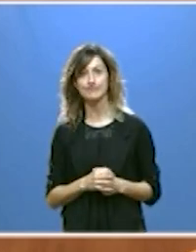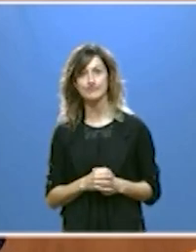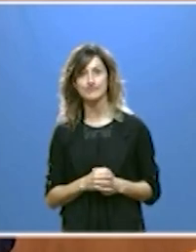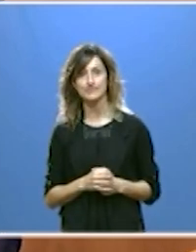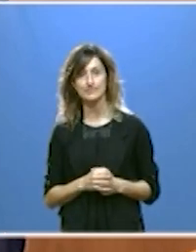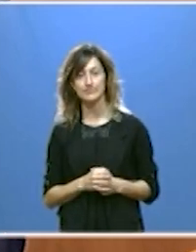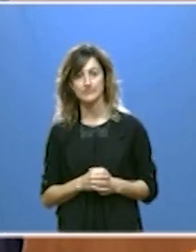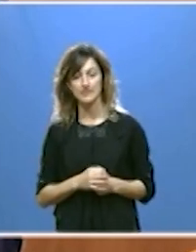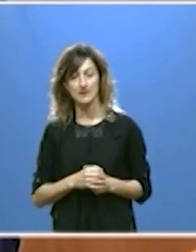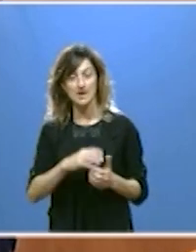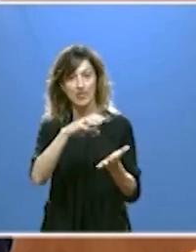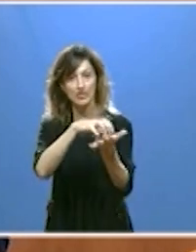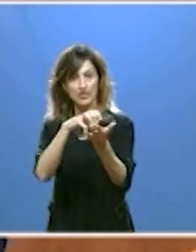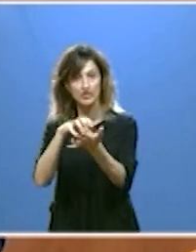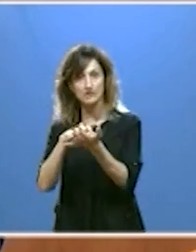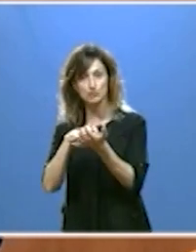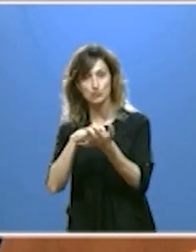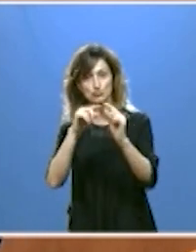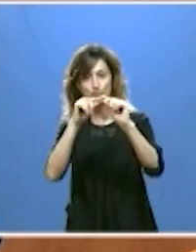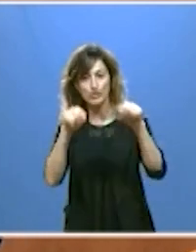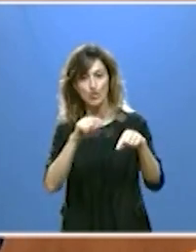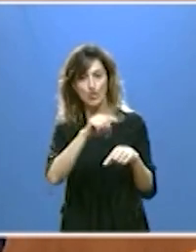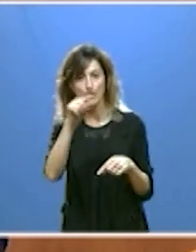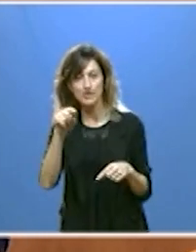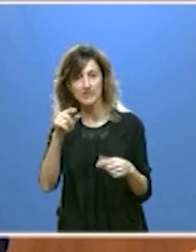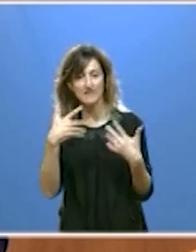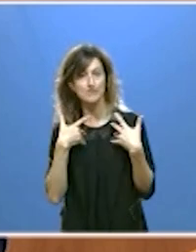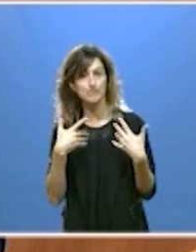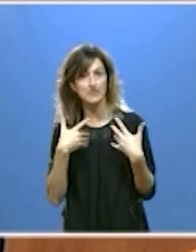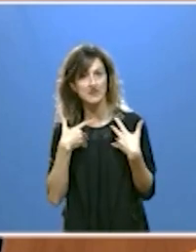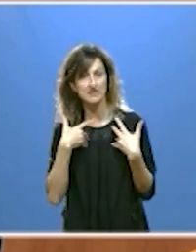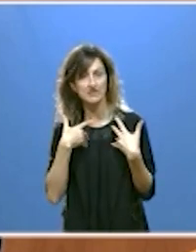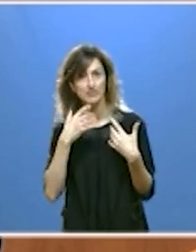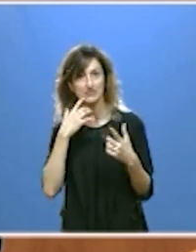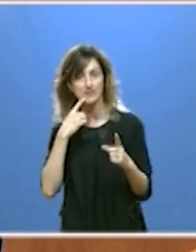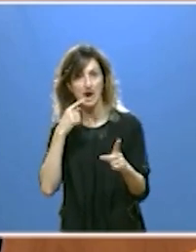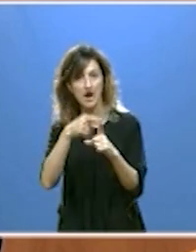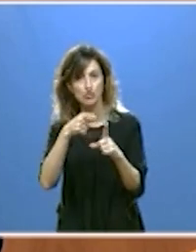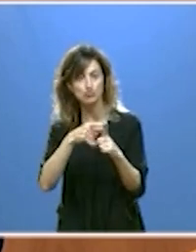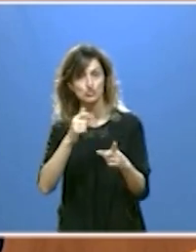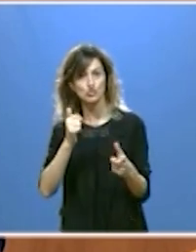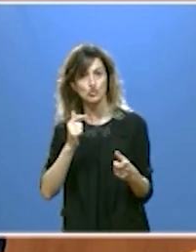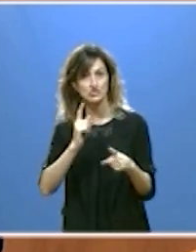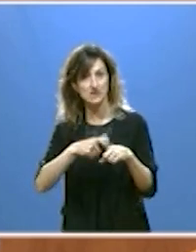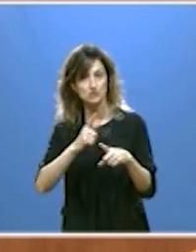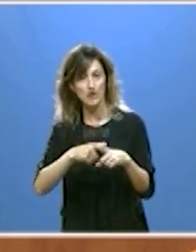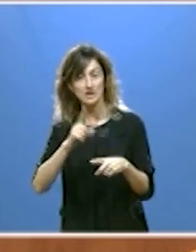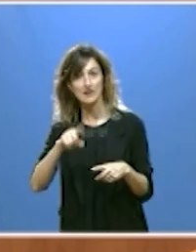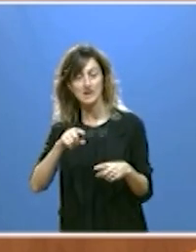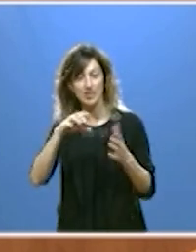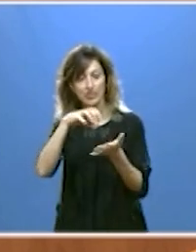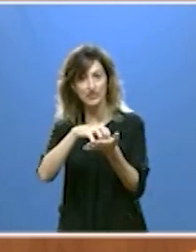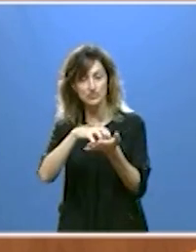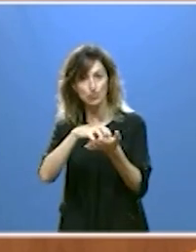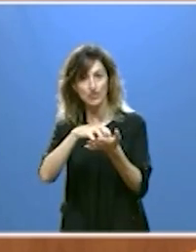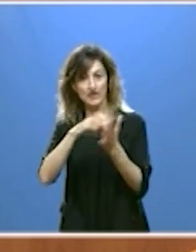tendremos centros en todas las provincias para víctimas de agresiones sexuales y un centro de atención